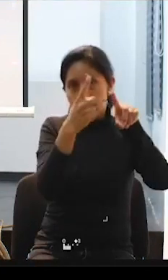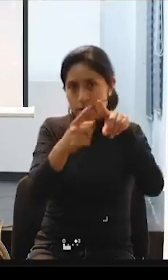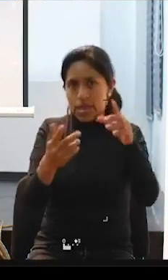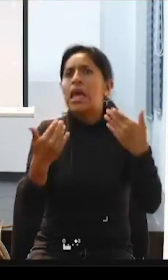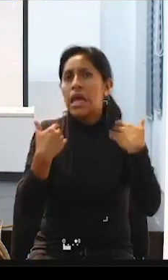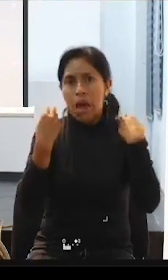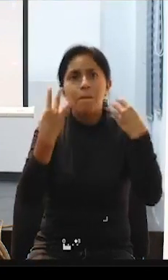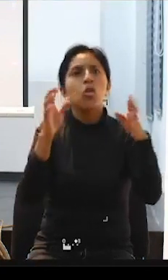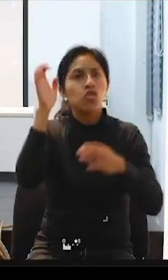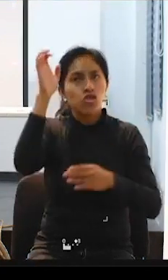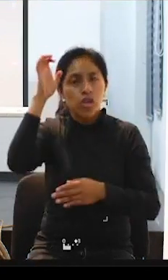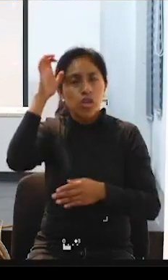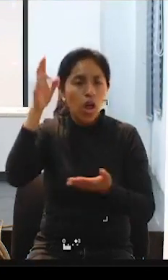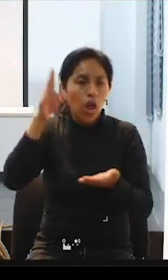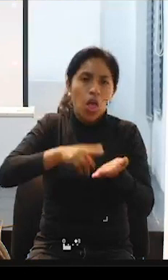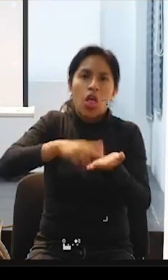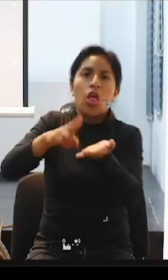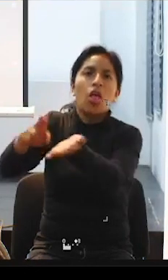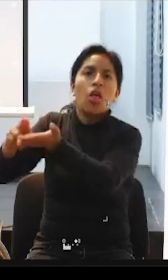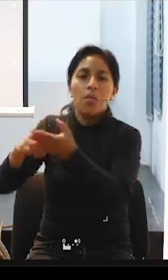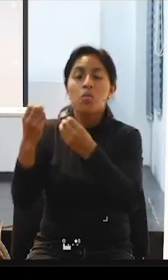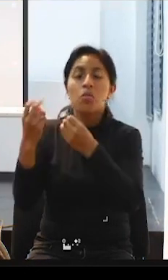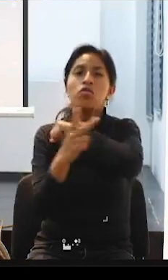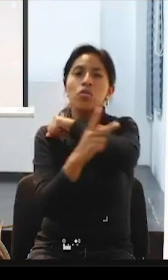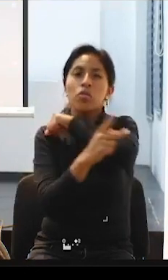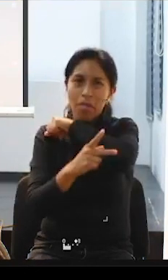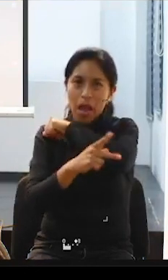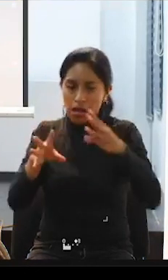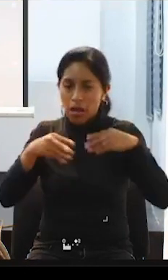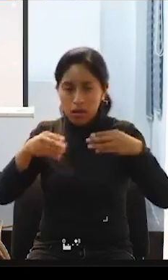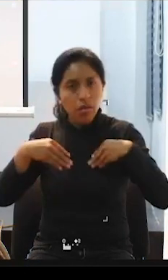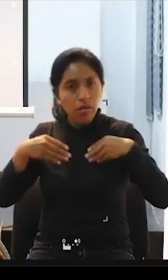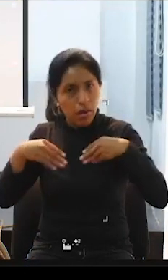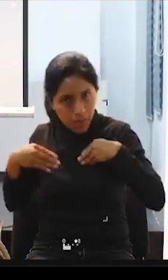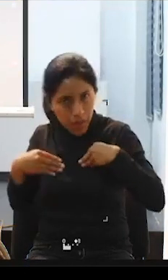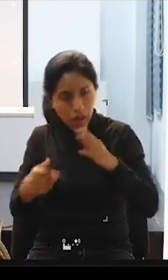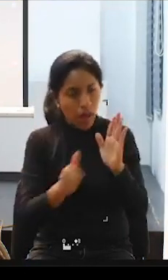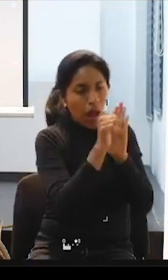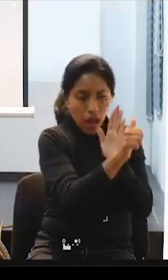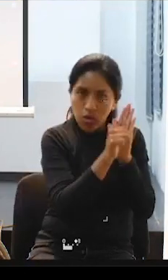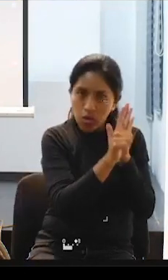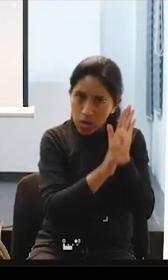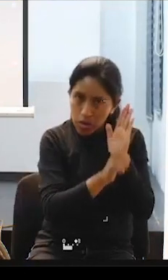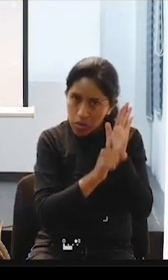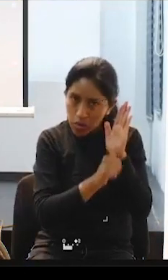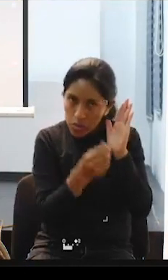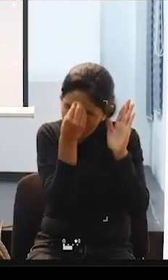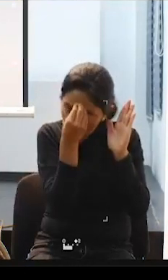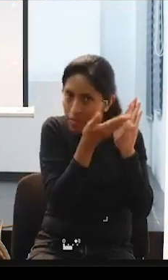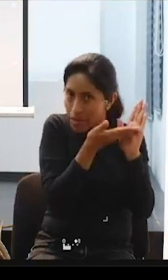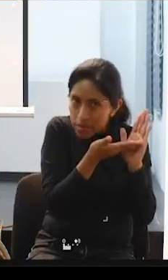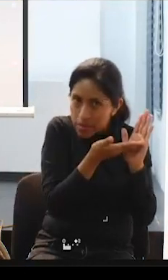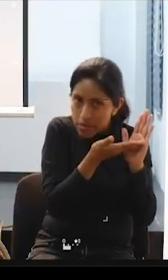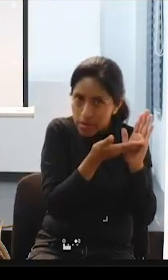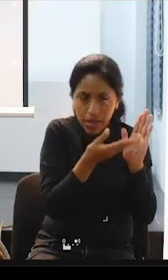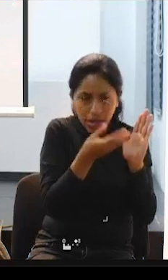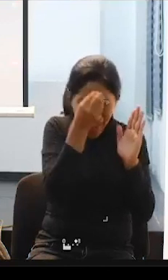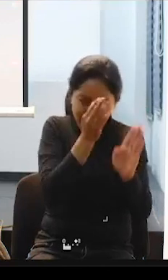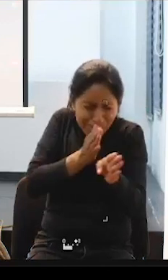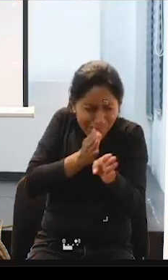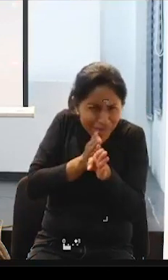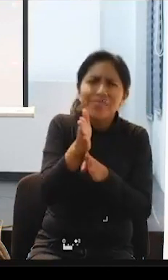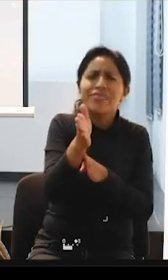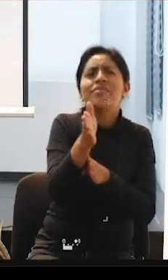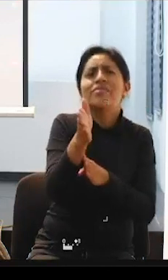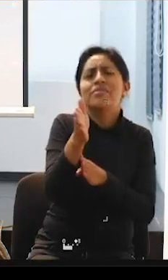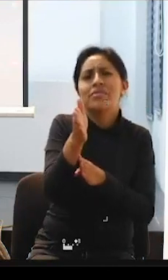países, por España también, y cada uno de los artículos hay que cumplirlos, y hay que cumplirlos a rajatabla, el